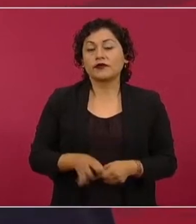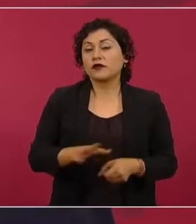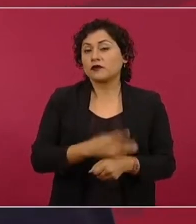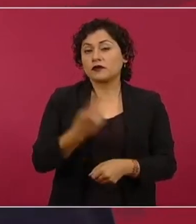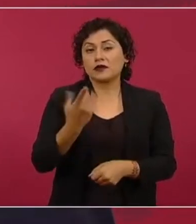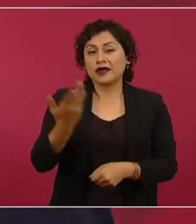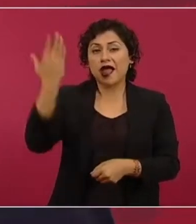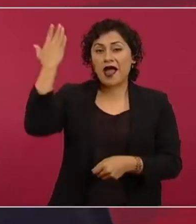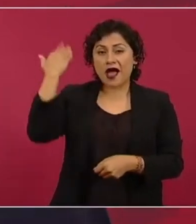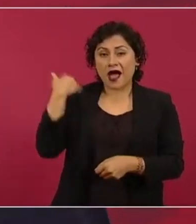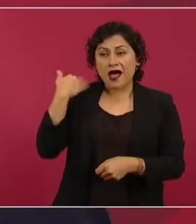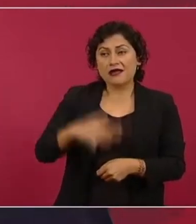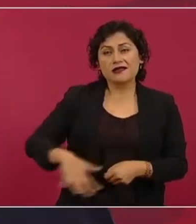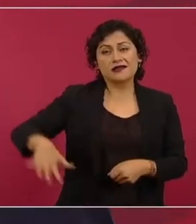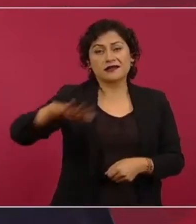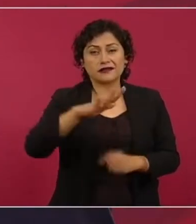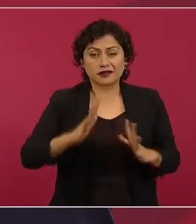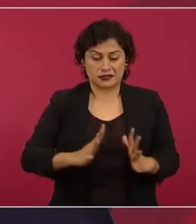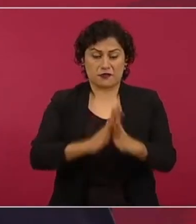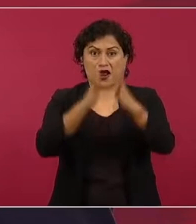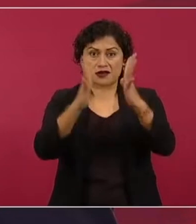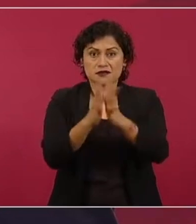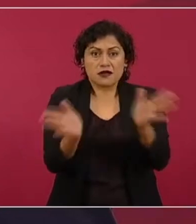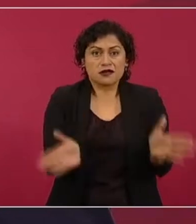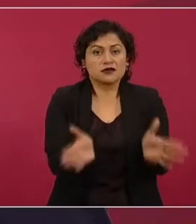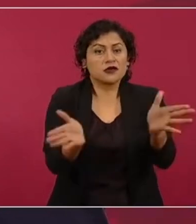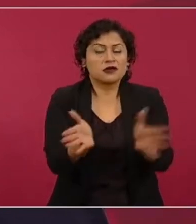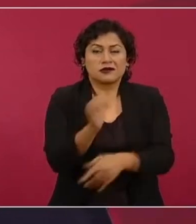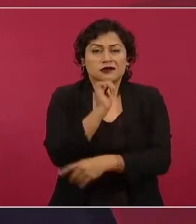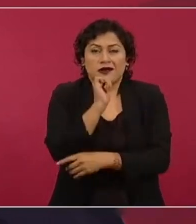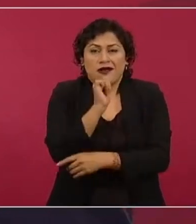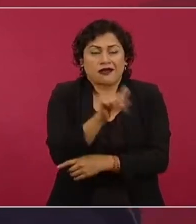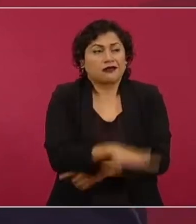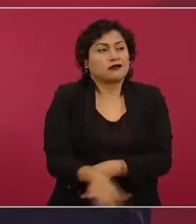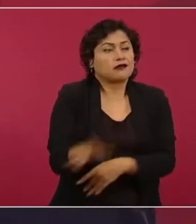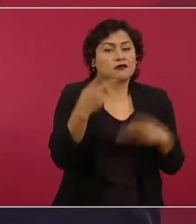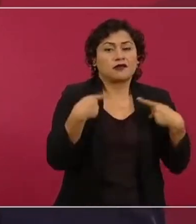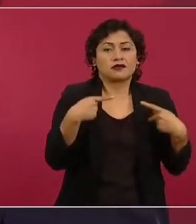democrática, costumbre democrática, hábito democrático